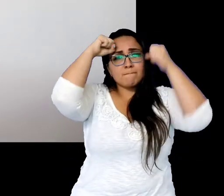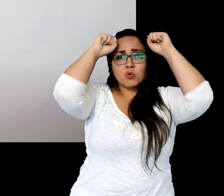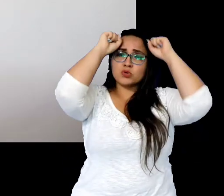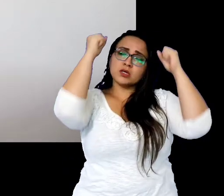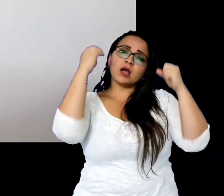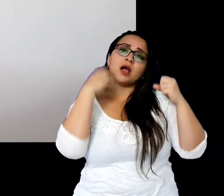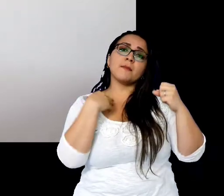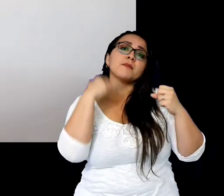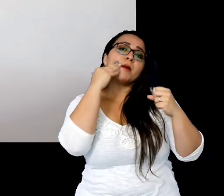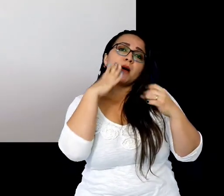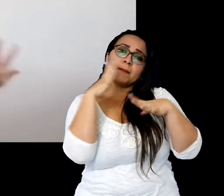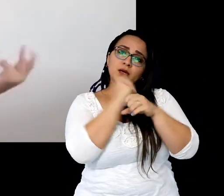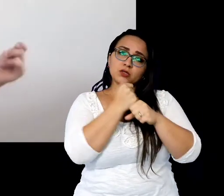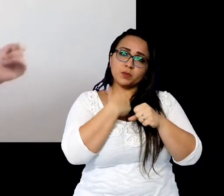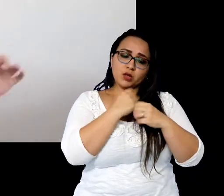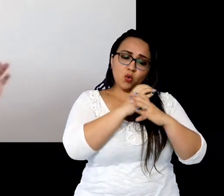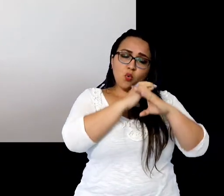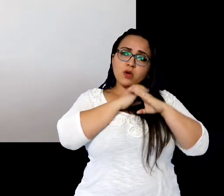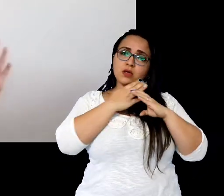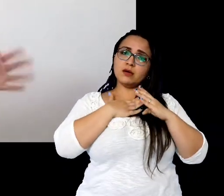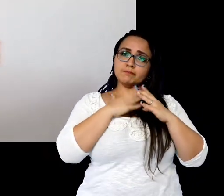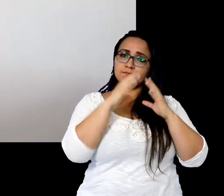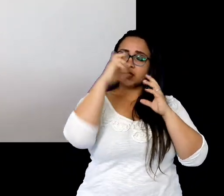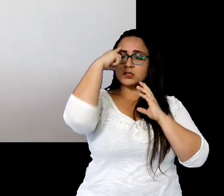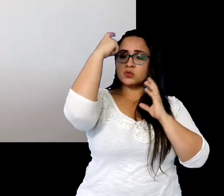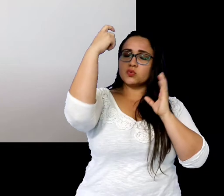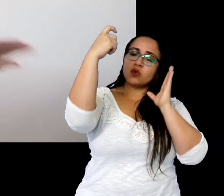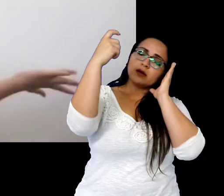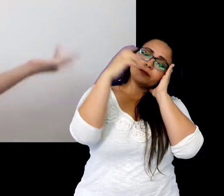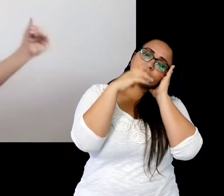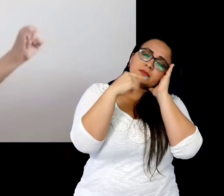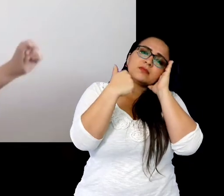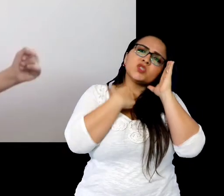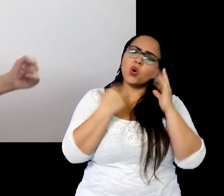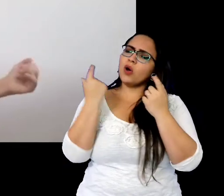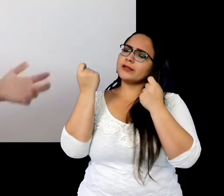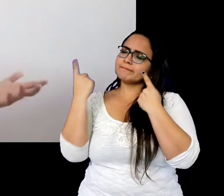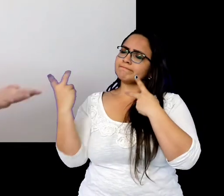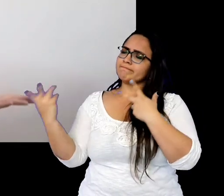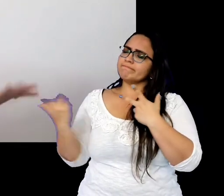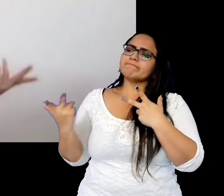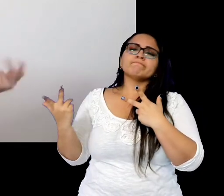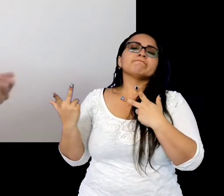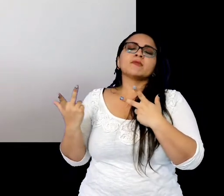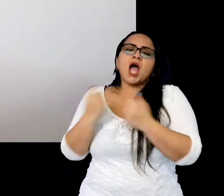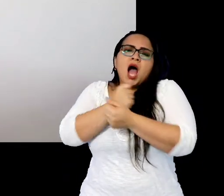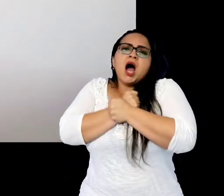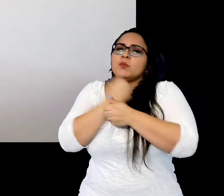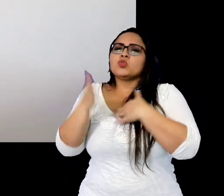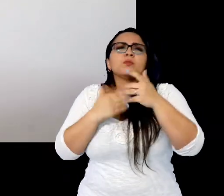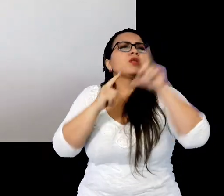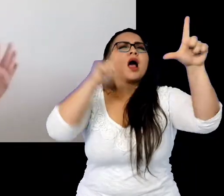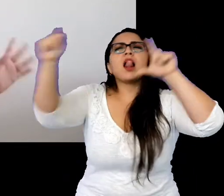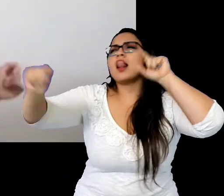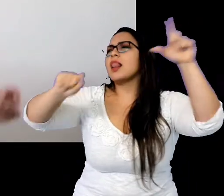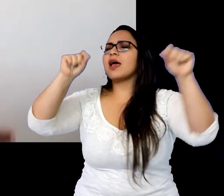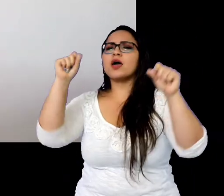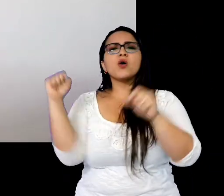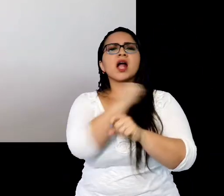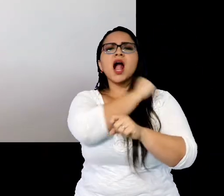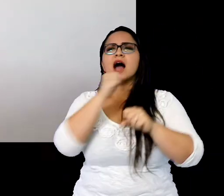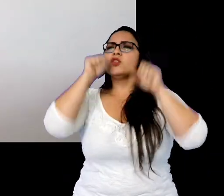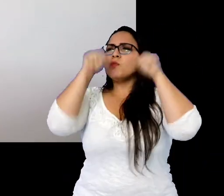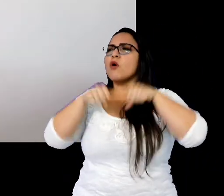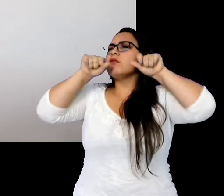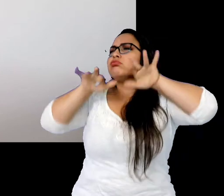cuidar mis sueños. Así supe que cuando se quiere, se quiere hasta la distancia y que los cantos viajan a través de la flor,